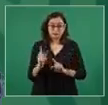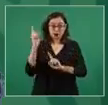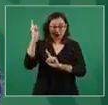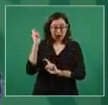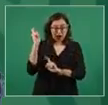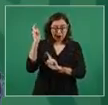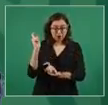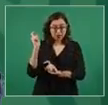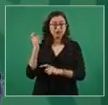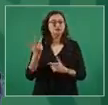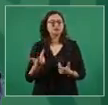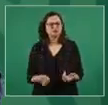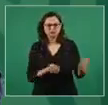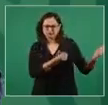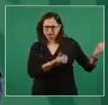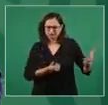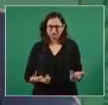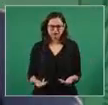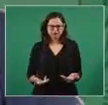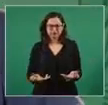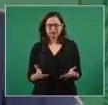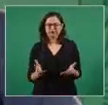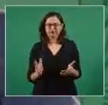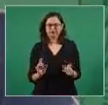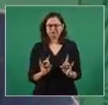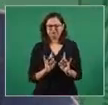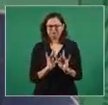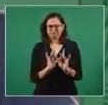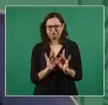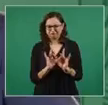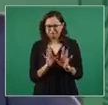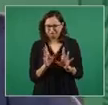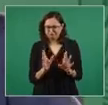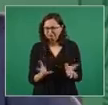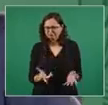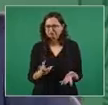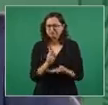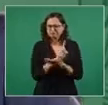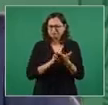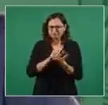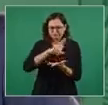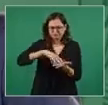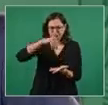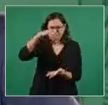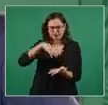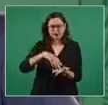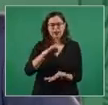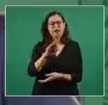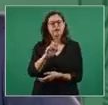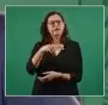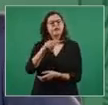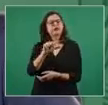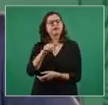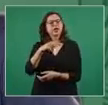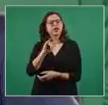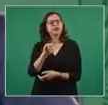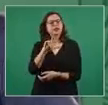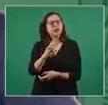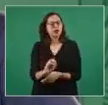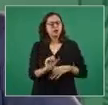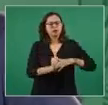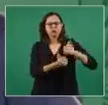fentanilo y